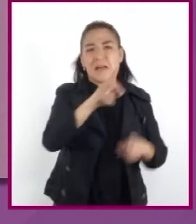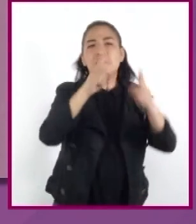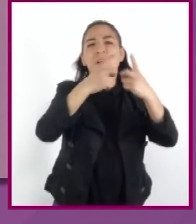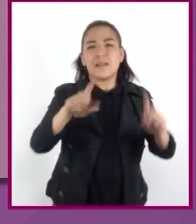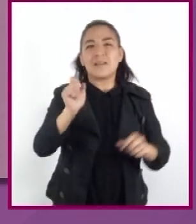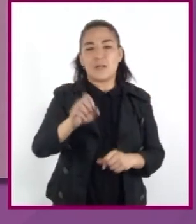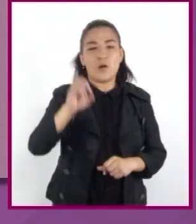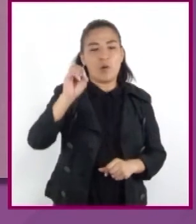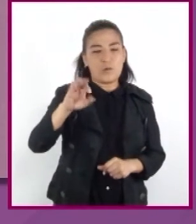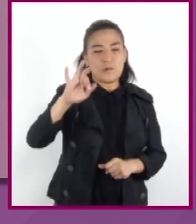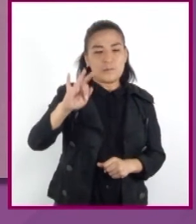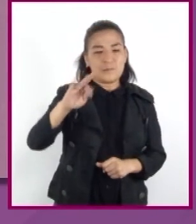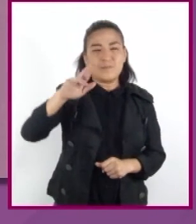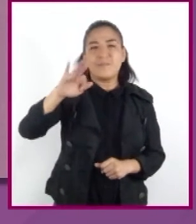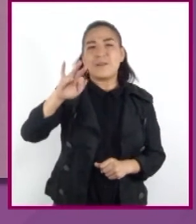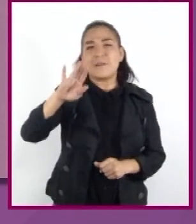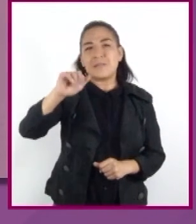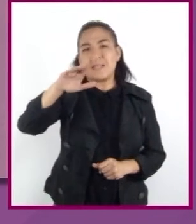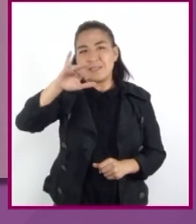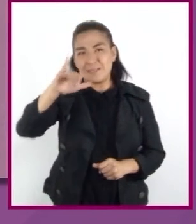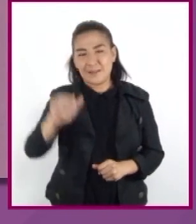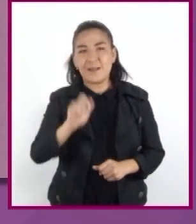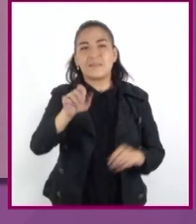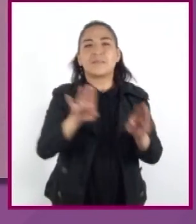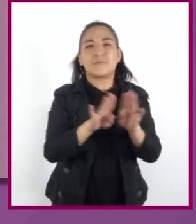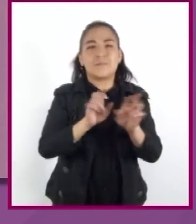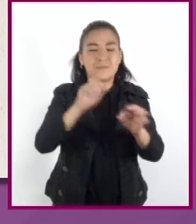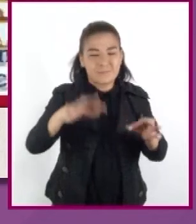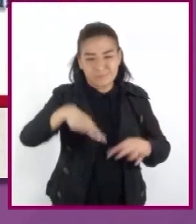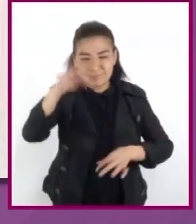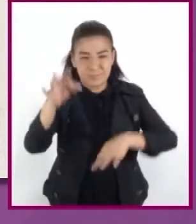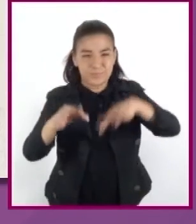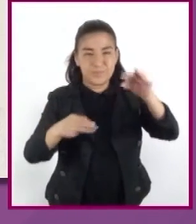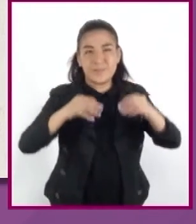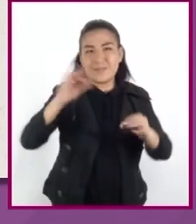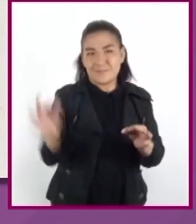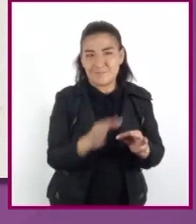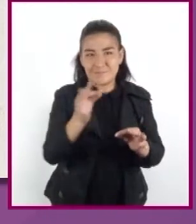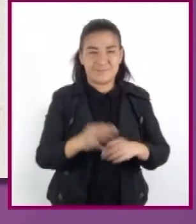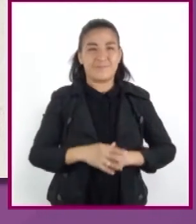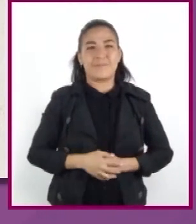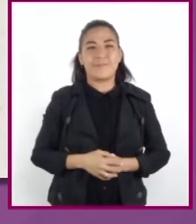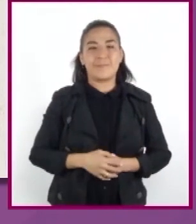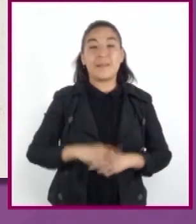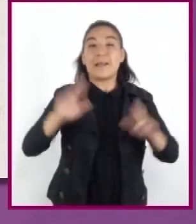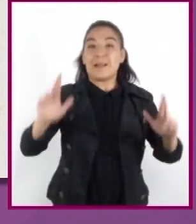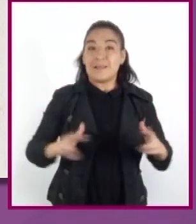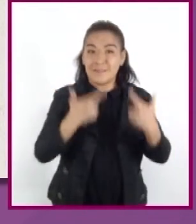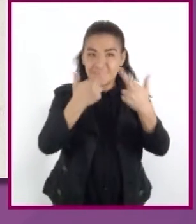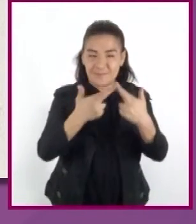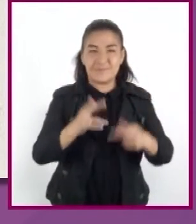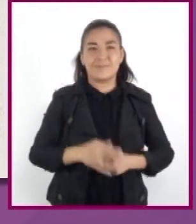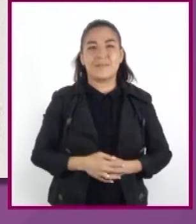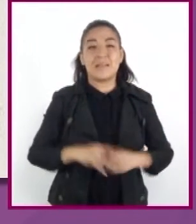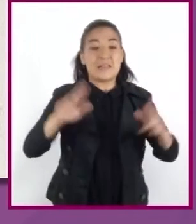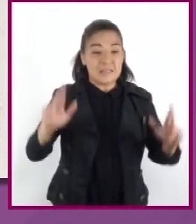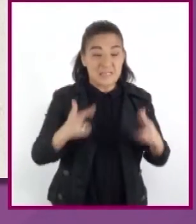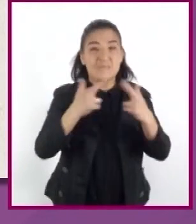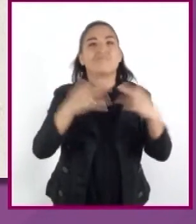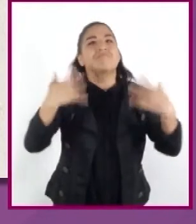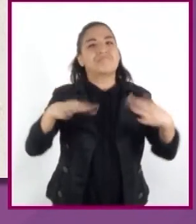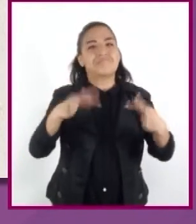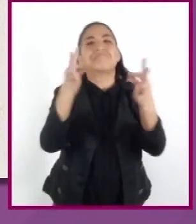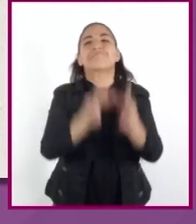la orfebrería, la cestería y el arte plumario. Religión. La religión fue muy